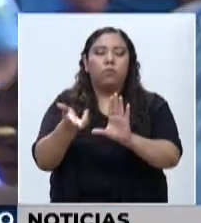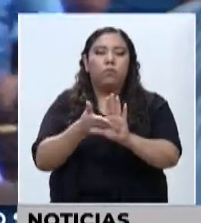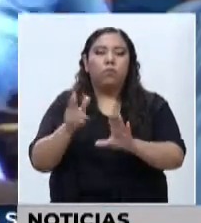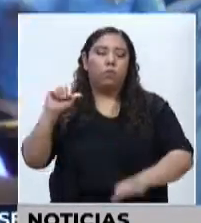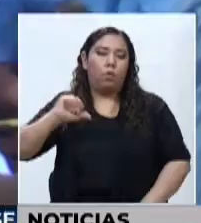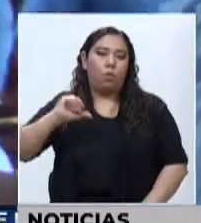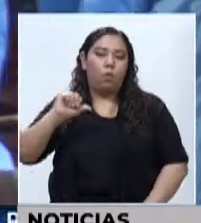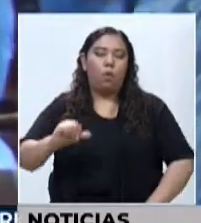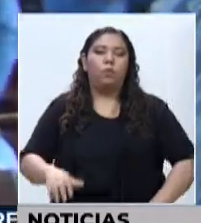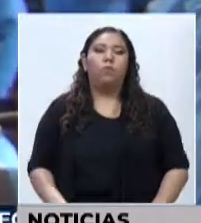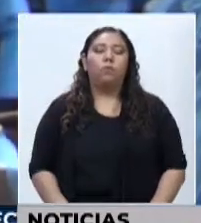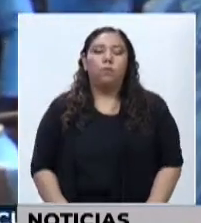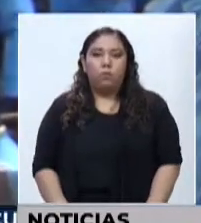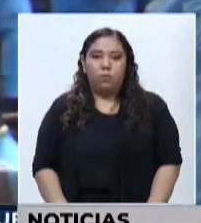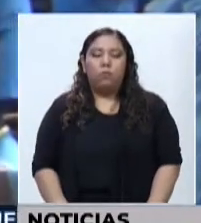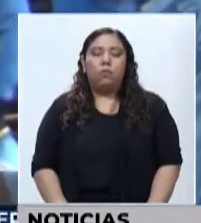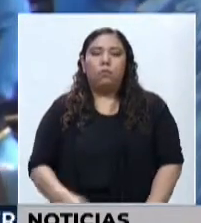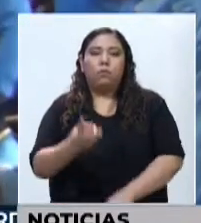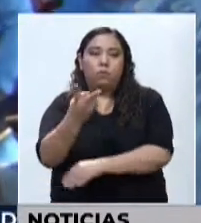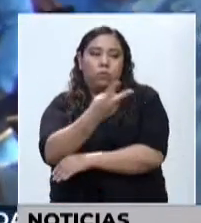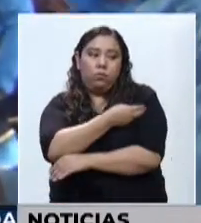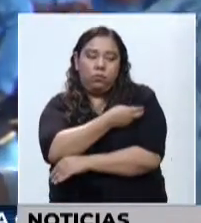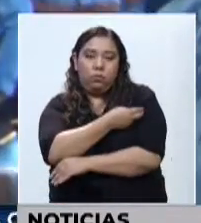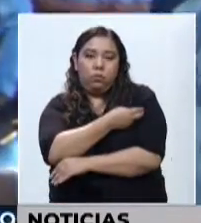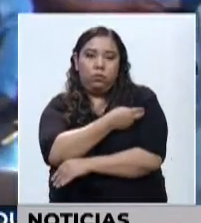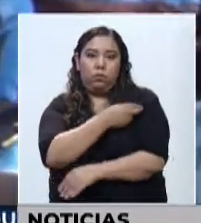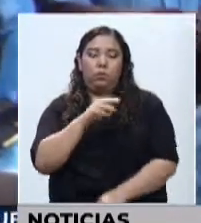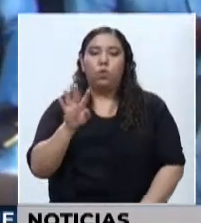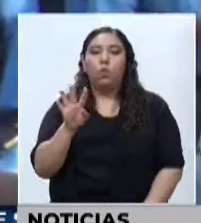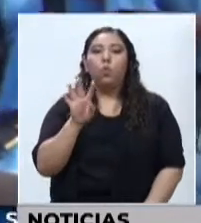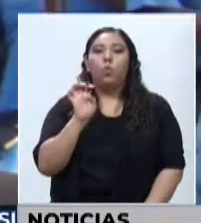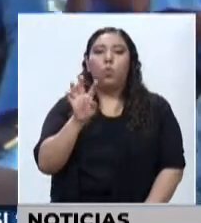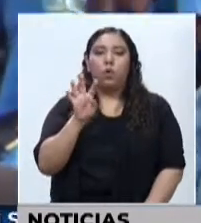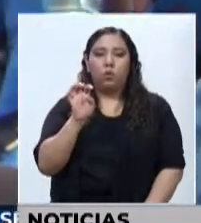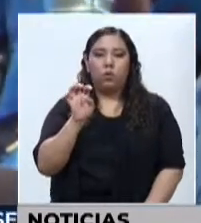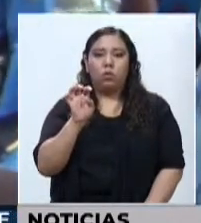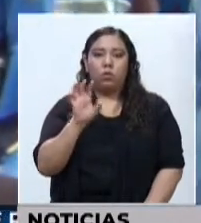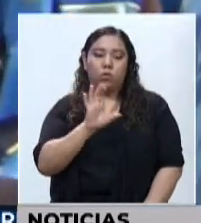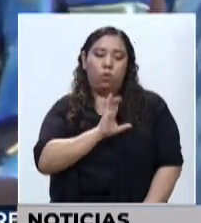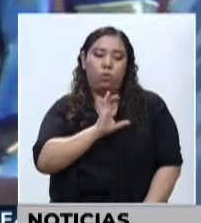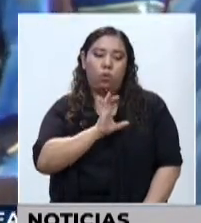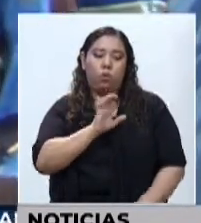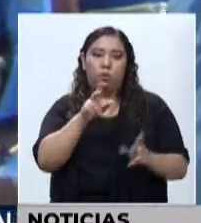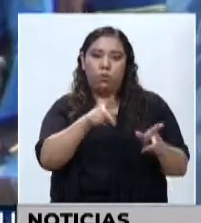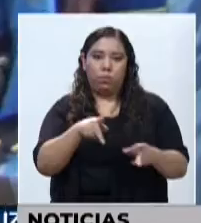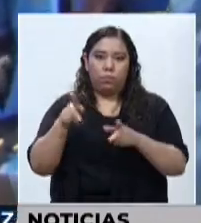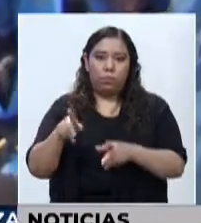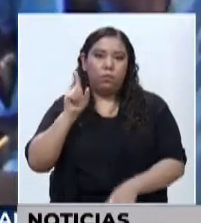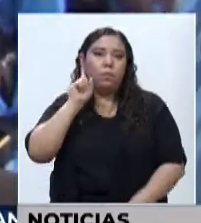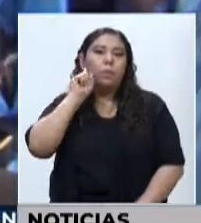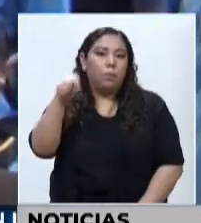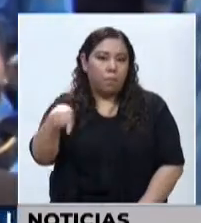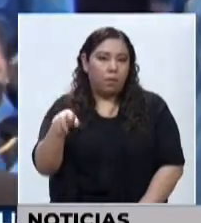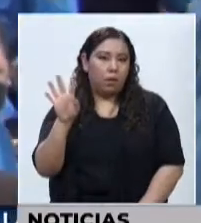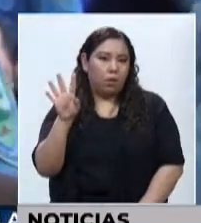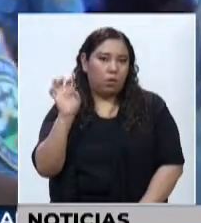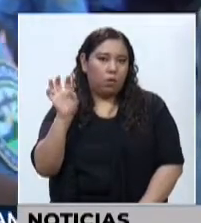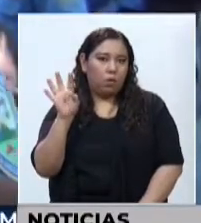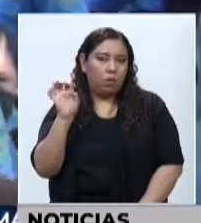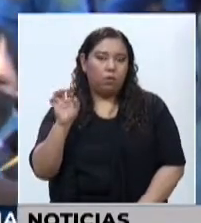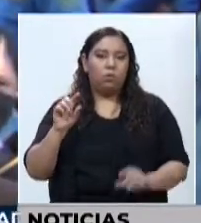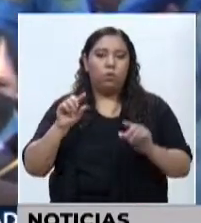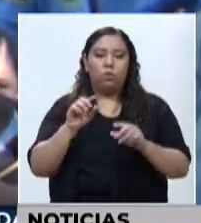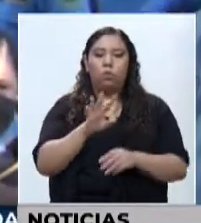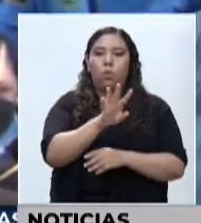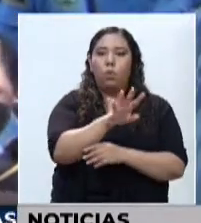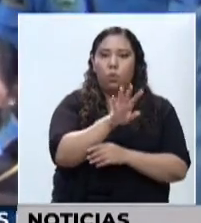de hoy se estarán inoculando 400 funcionarios policiales y el día de mañana otros 400, ¿verdad?